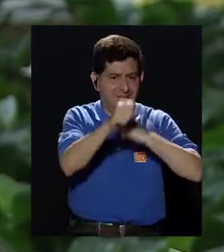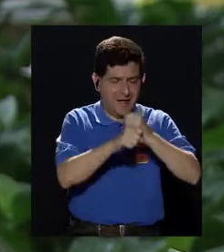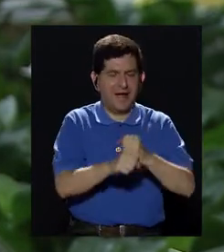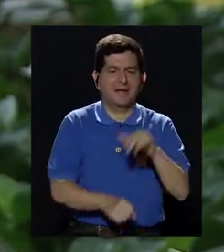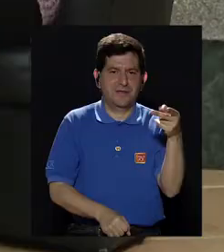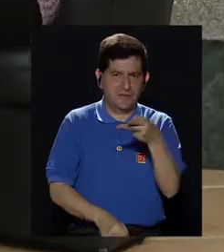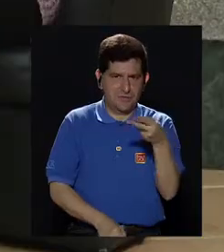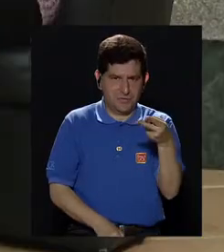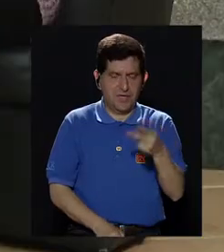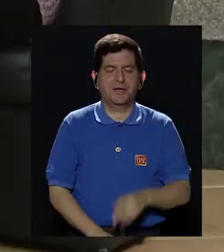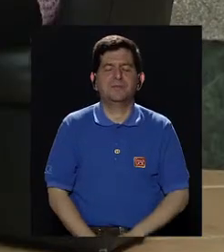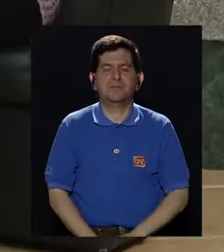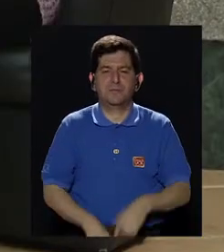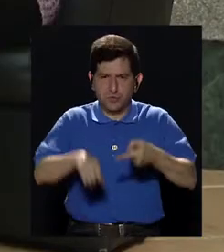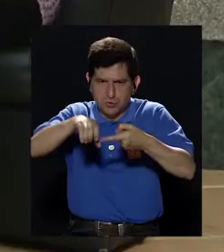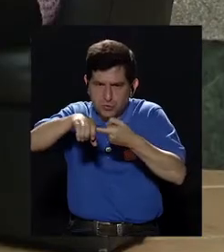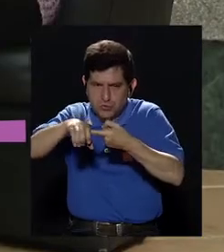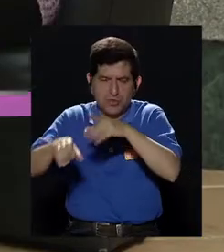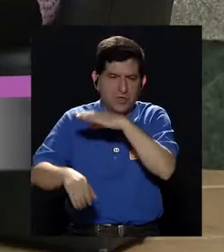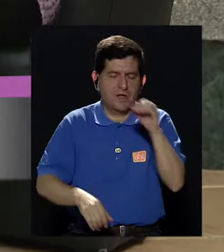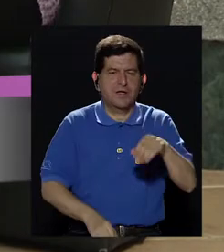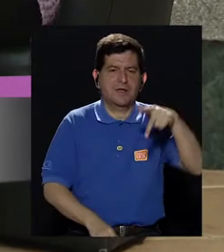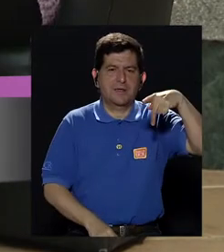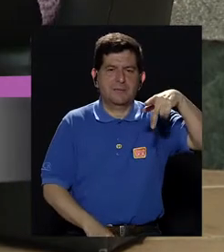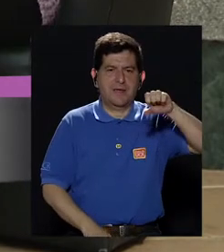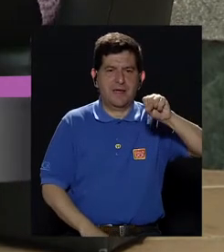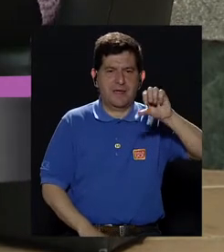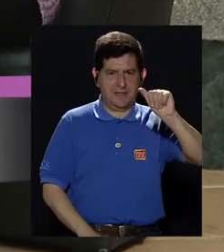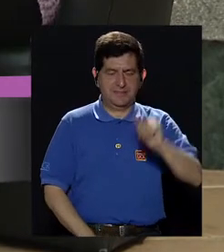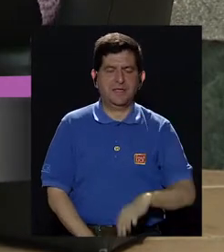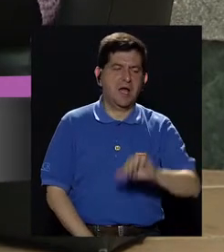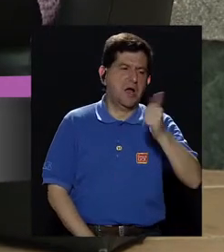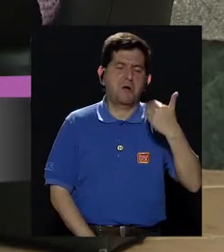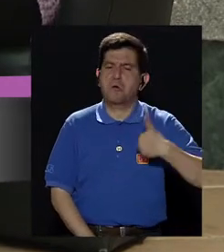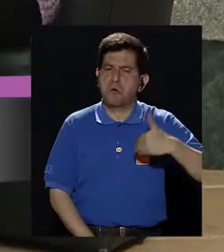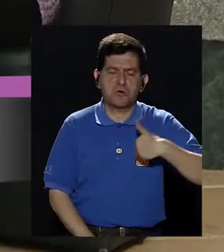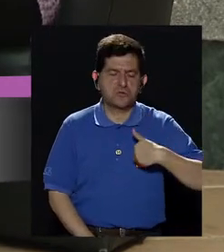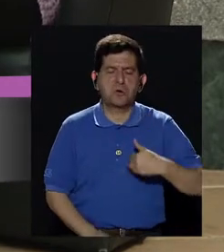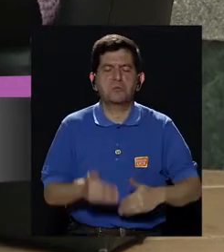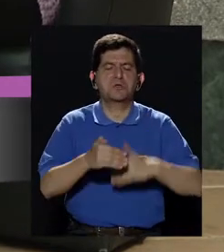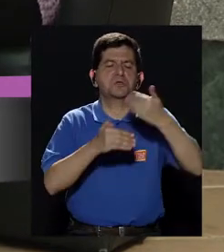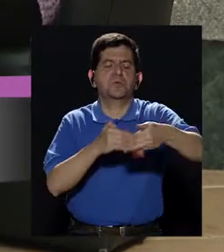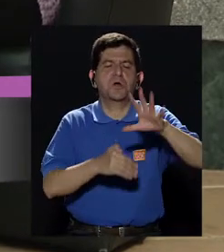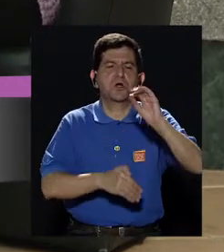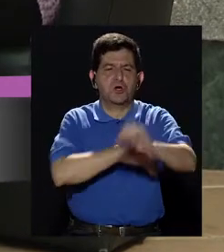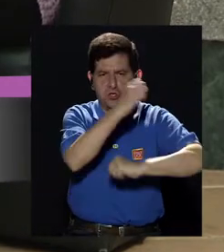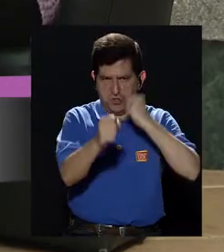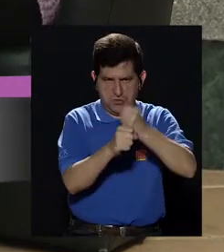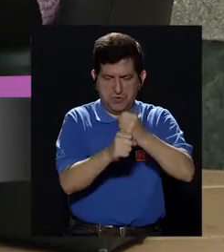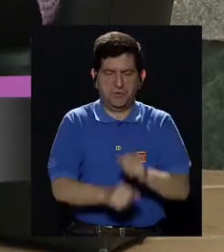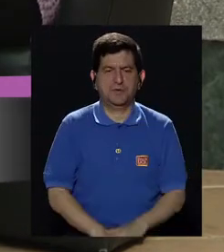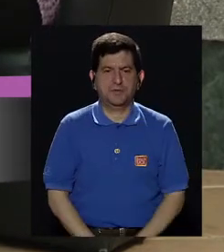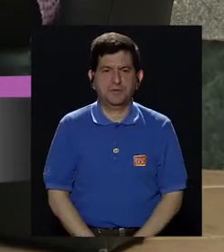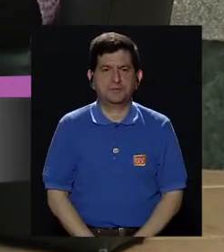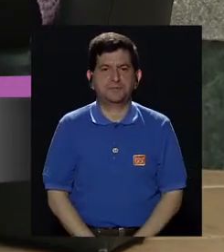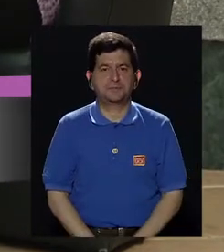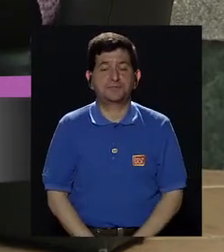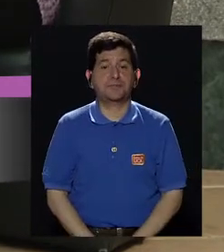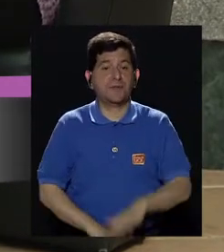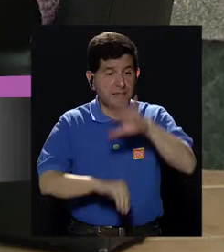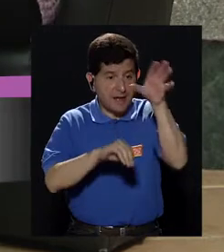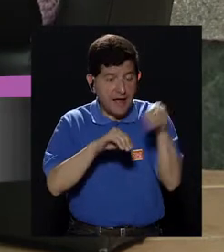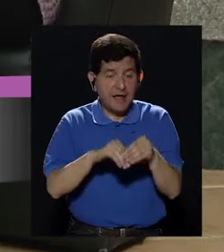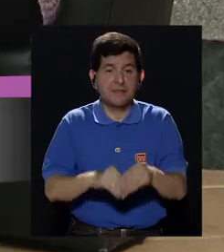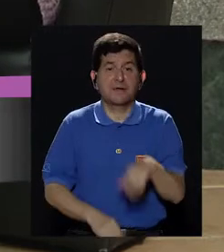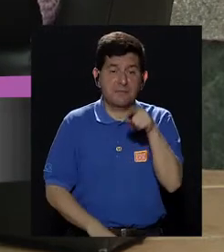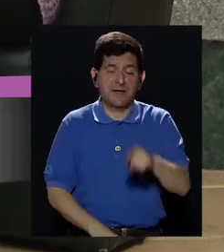prostático específico. Y en el resto de los hombres, empezar a los 50. ¿Se puede prevenir, don Gonzalo, además de acudir a este